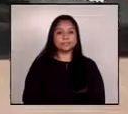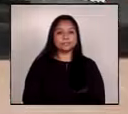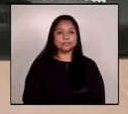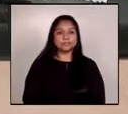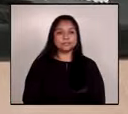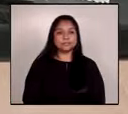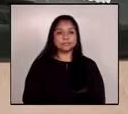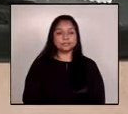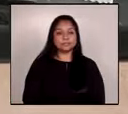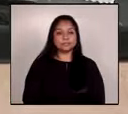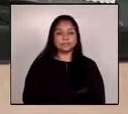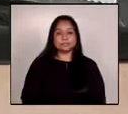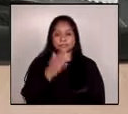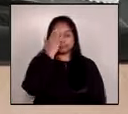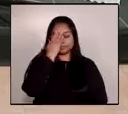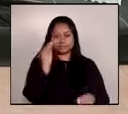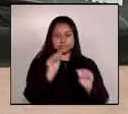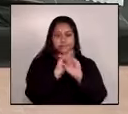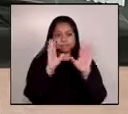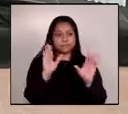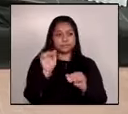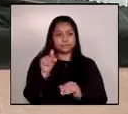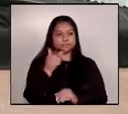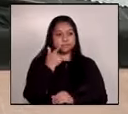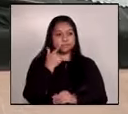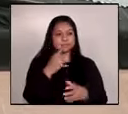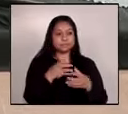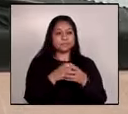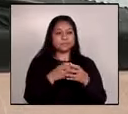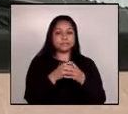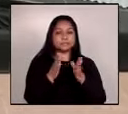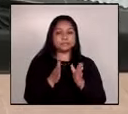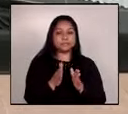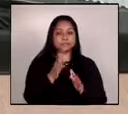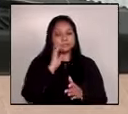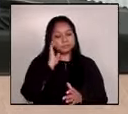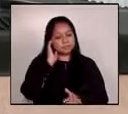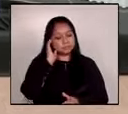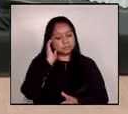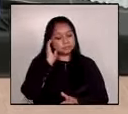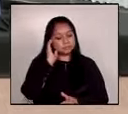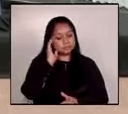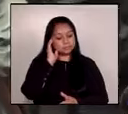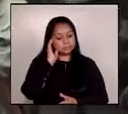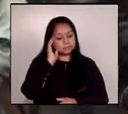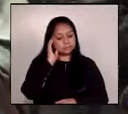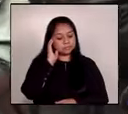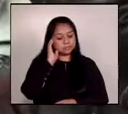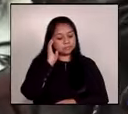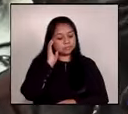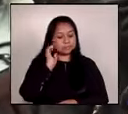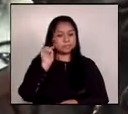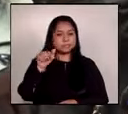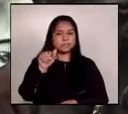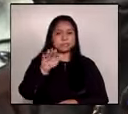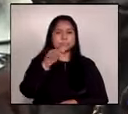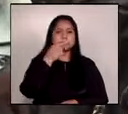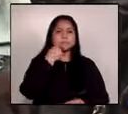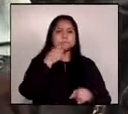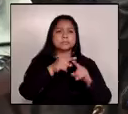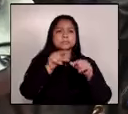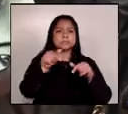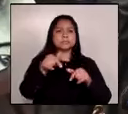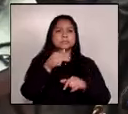Buenos días señor comisionado buenos días ministros y representantes señor comisionado mi pregunta va acerca sobre estas